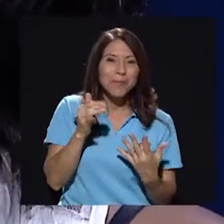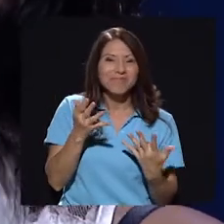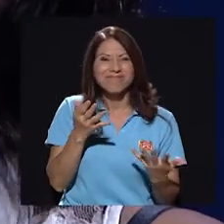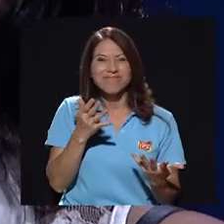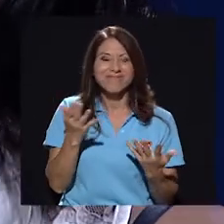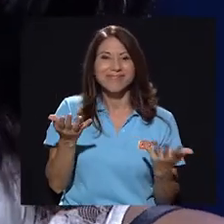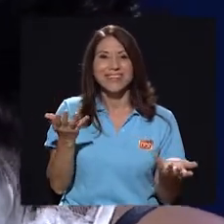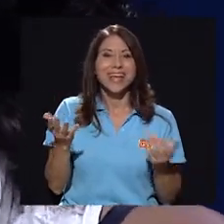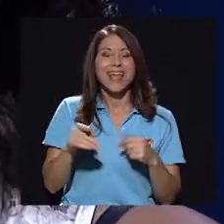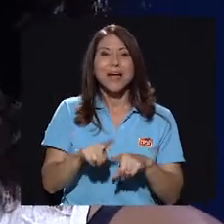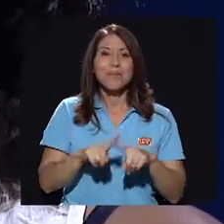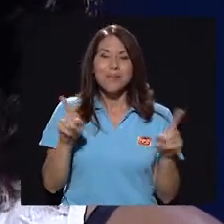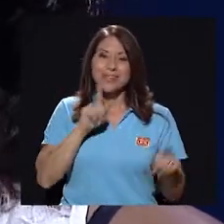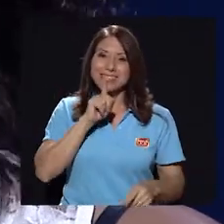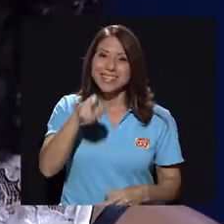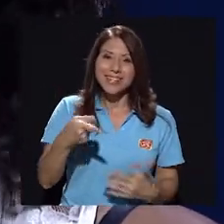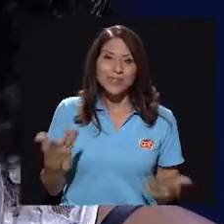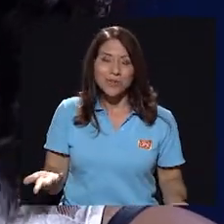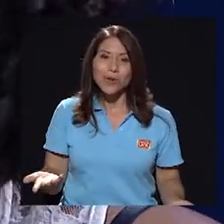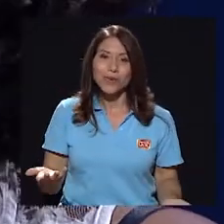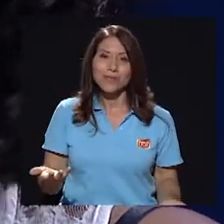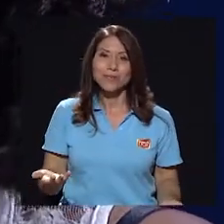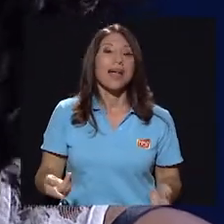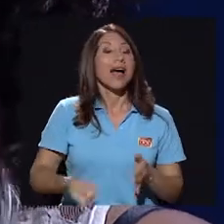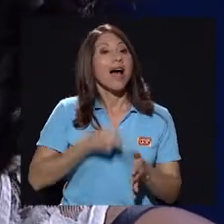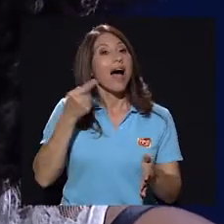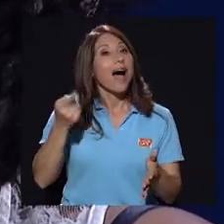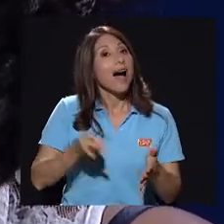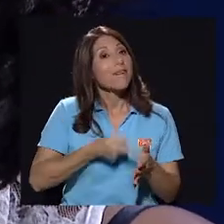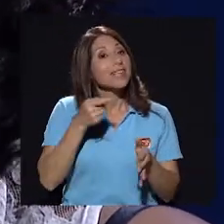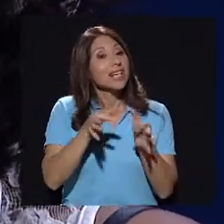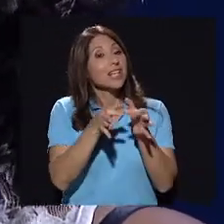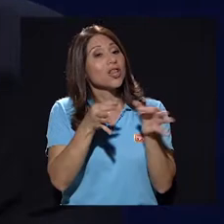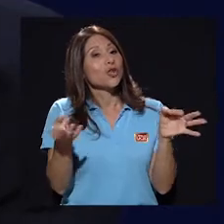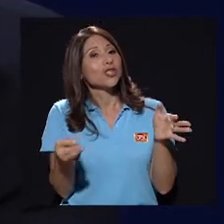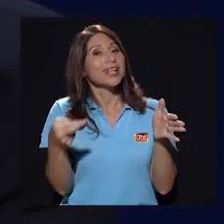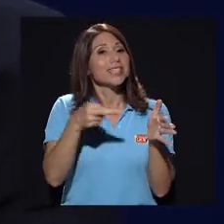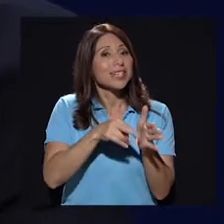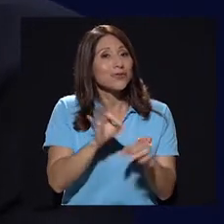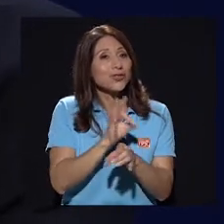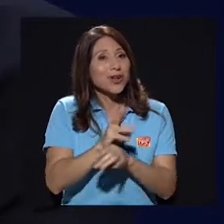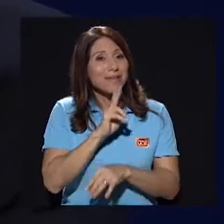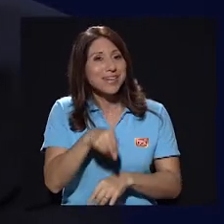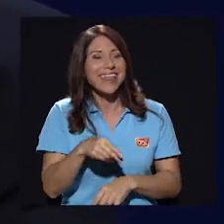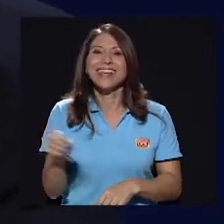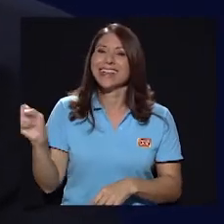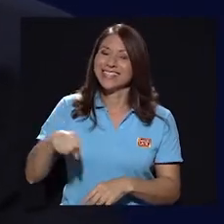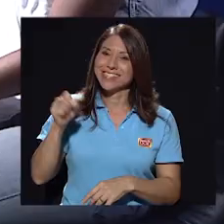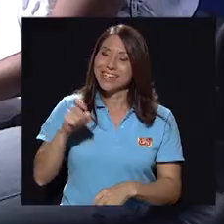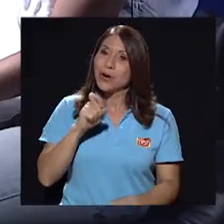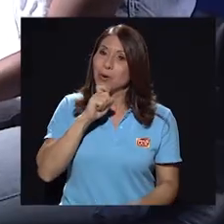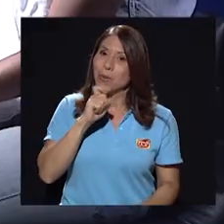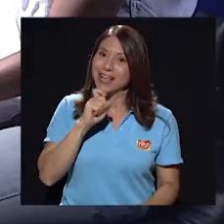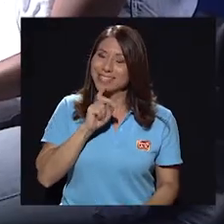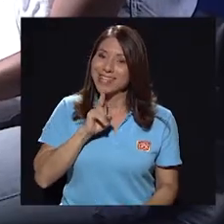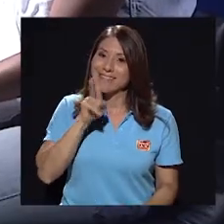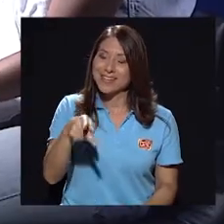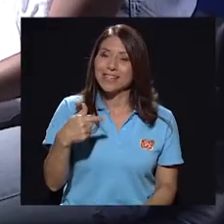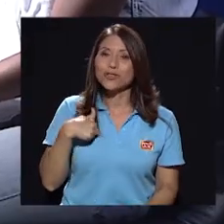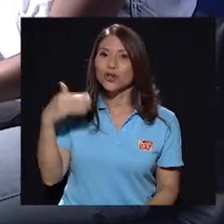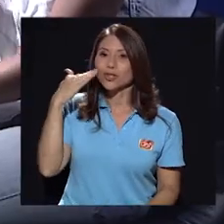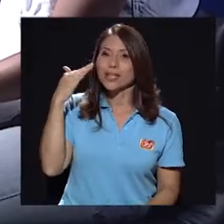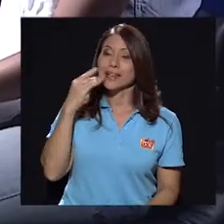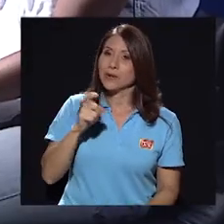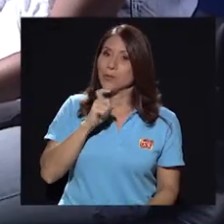como un poquito cursi, pero es cierto, ¿verdad? A veces los clichés funcionan. Sí, exacto. Y cuesta, de verdad, yo sé que